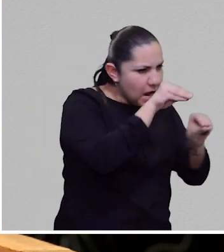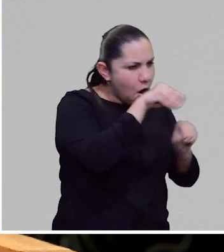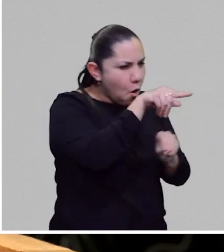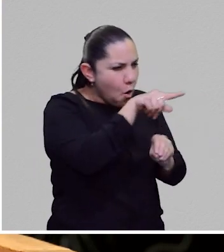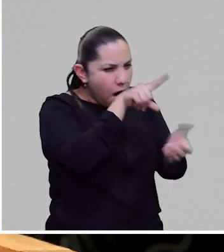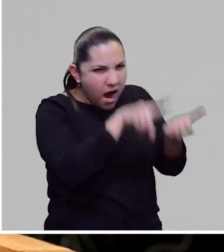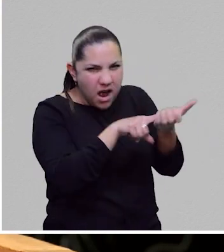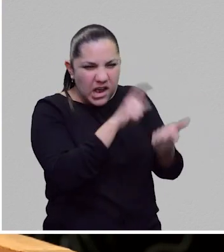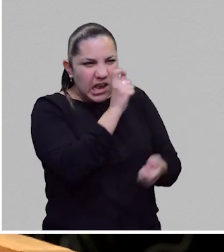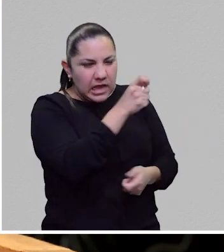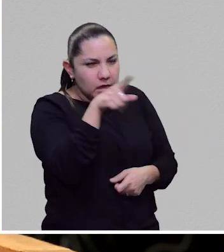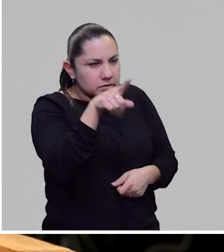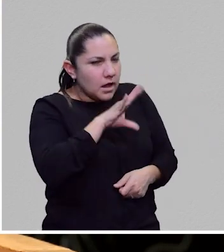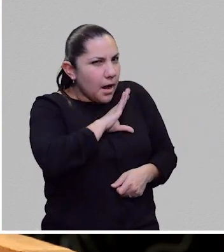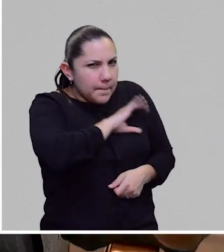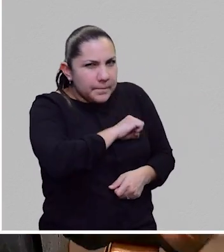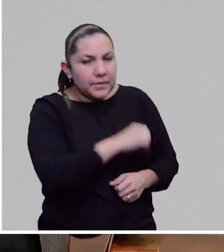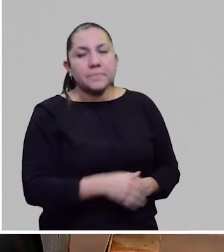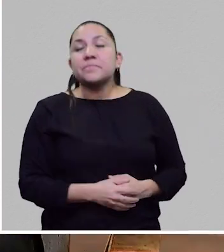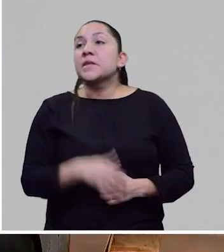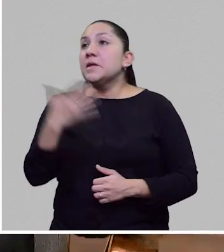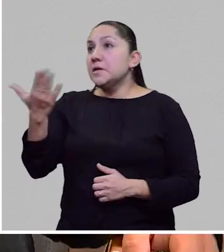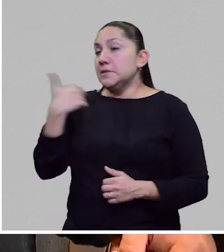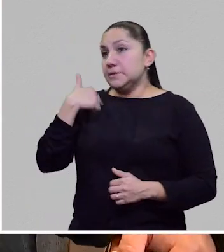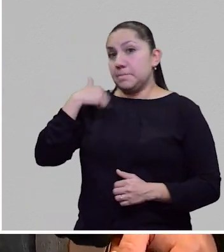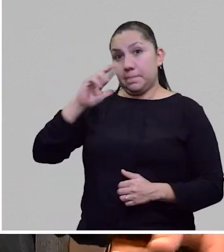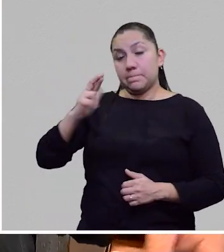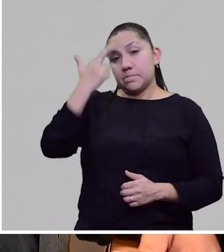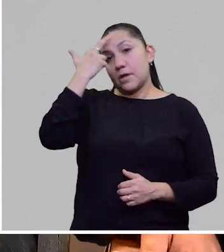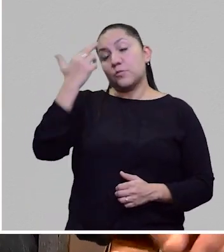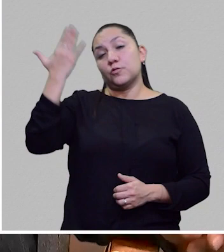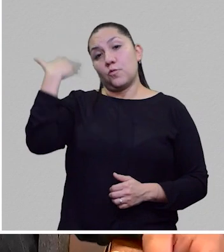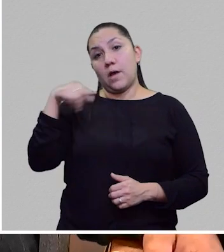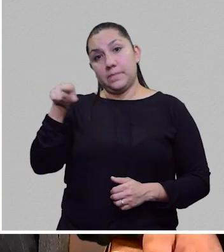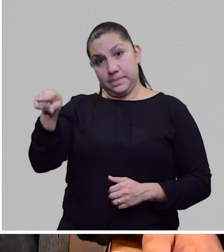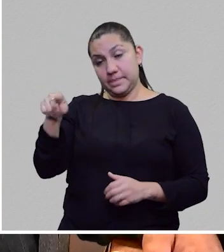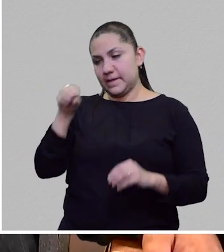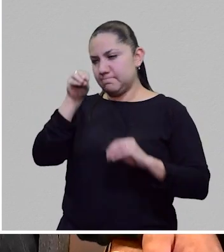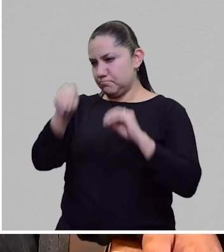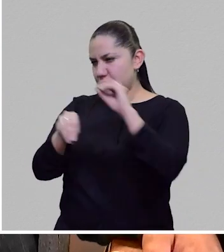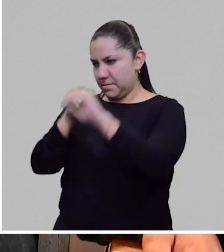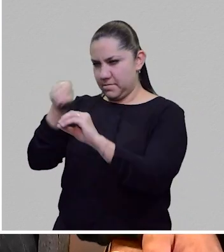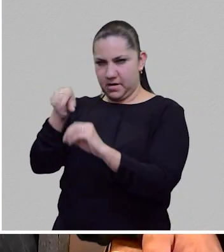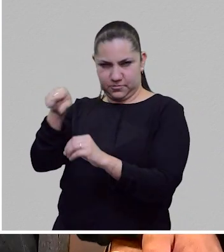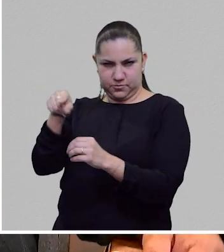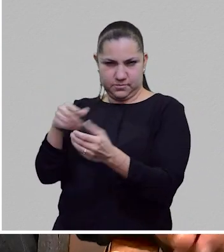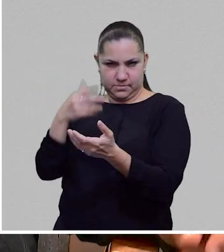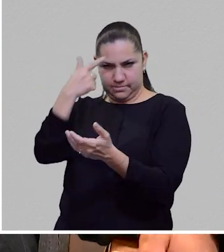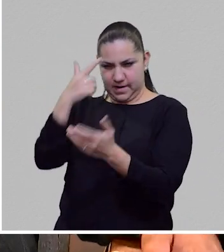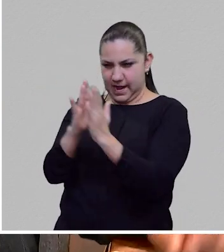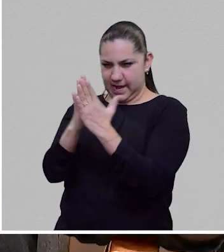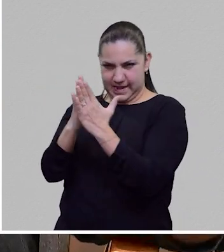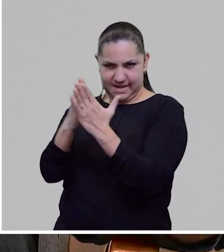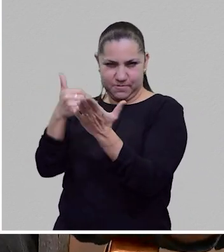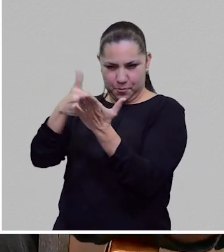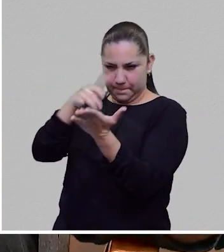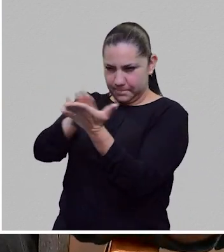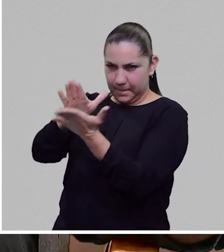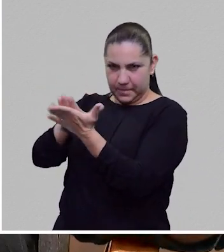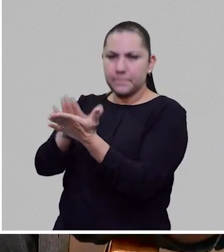mueve. Sí, justo lo decían muy bien en la editorial cuando hablaban de esta posibilidad de ser un demiurgo, yo creo,